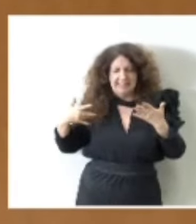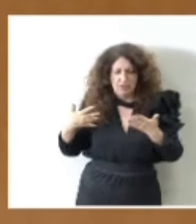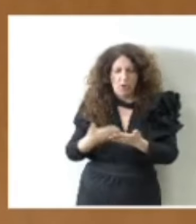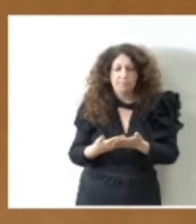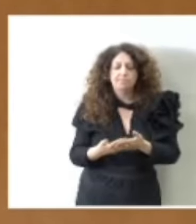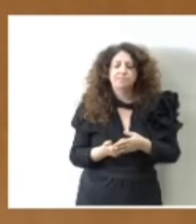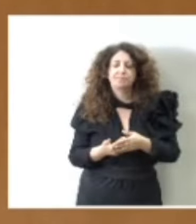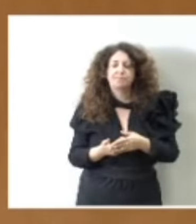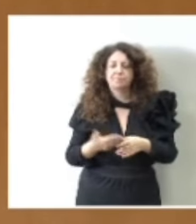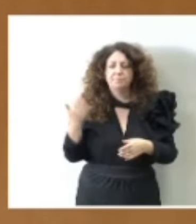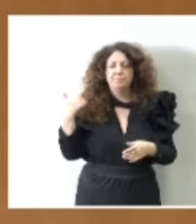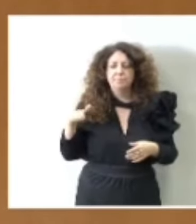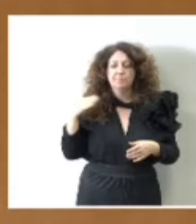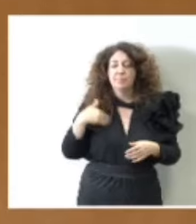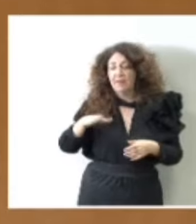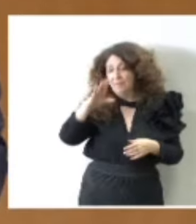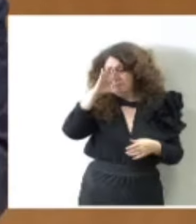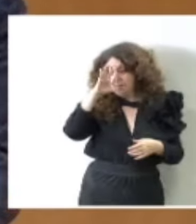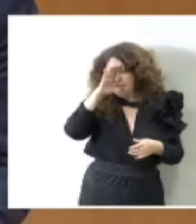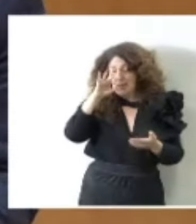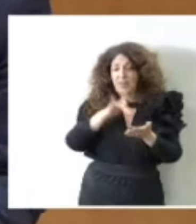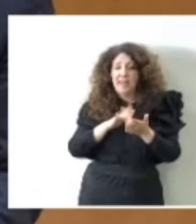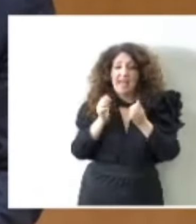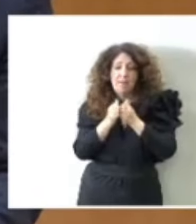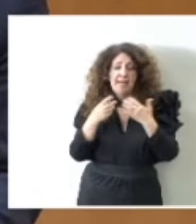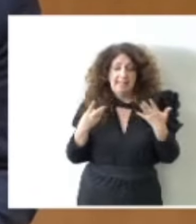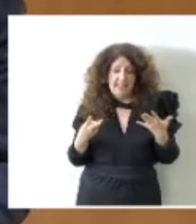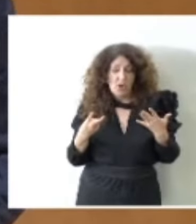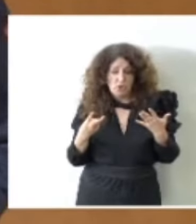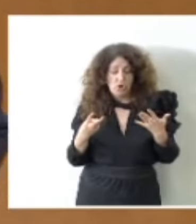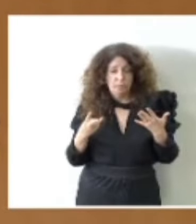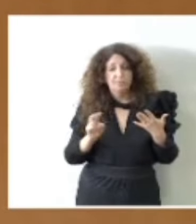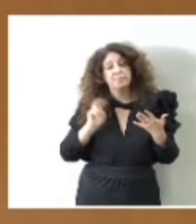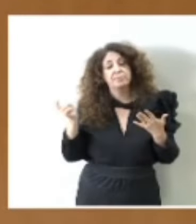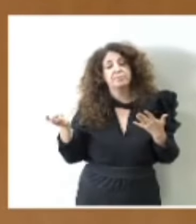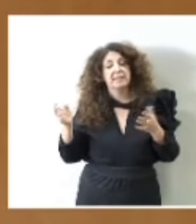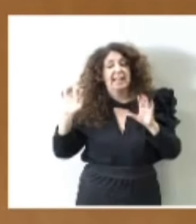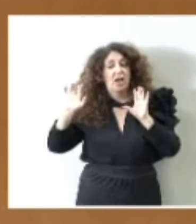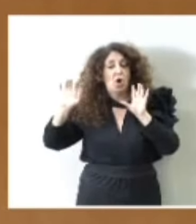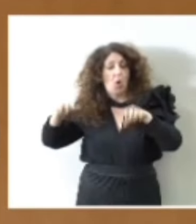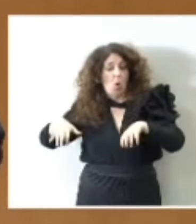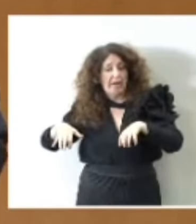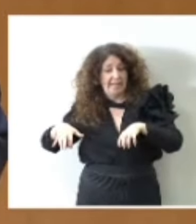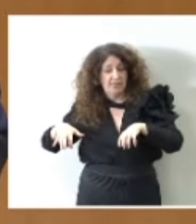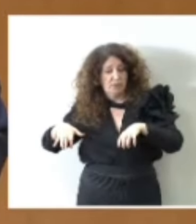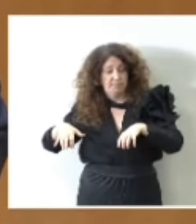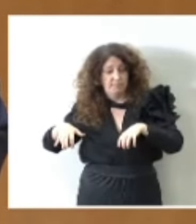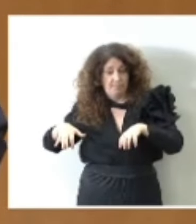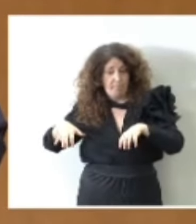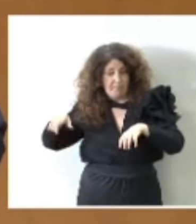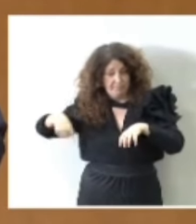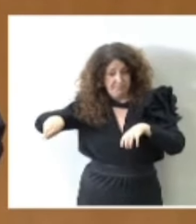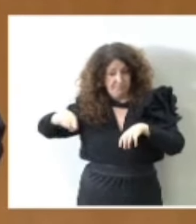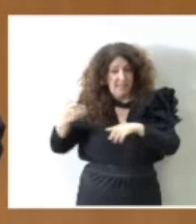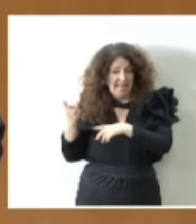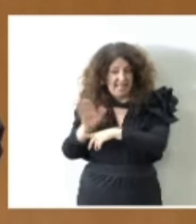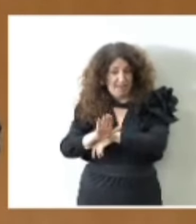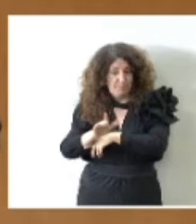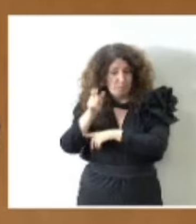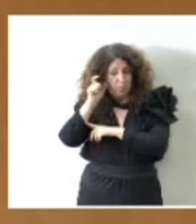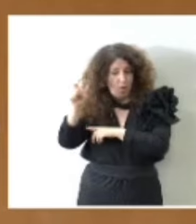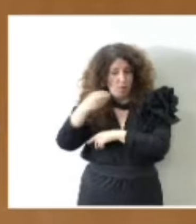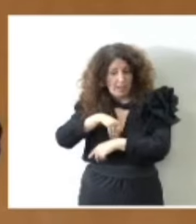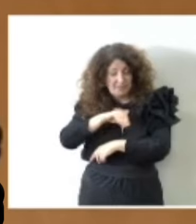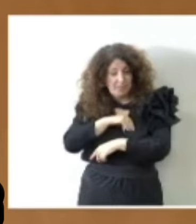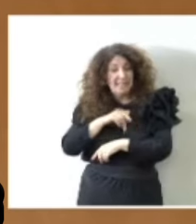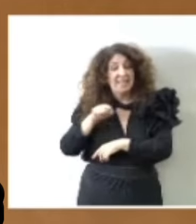febrero, el pasado 28 de febrero, en la otra Cámara de estas Cortes Generales que representan al pueblo español, el presidente